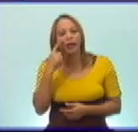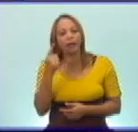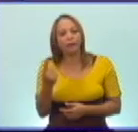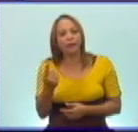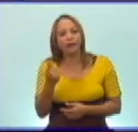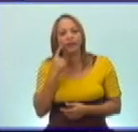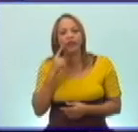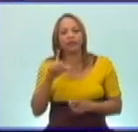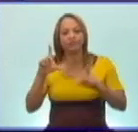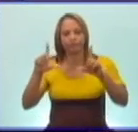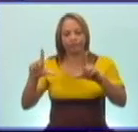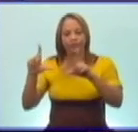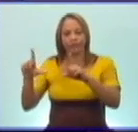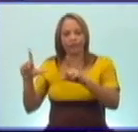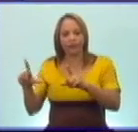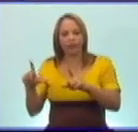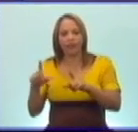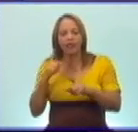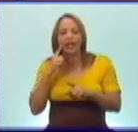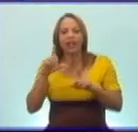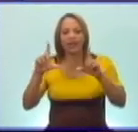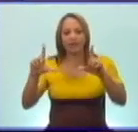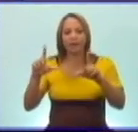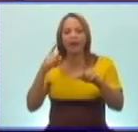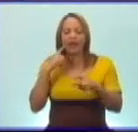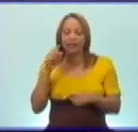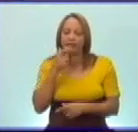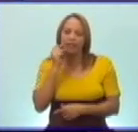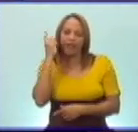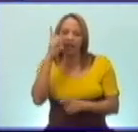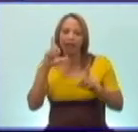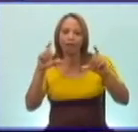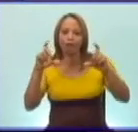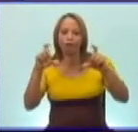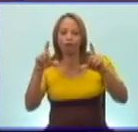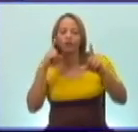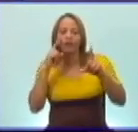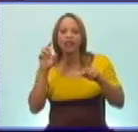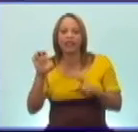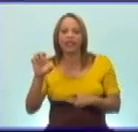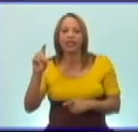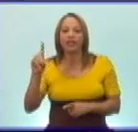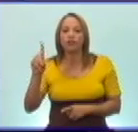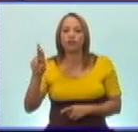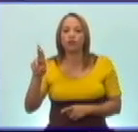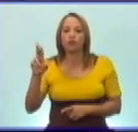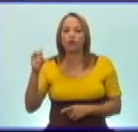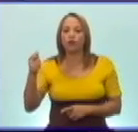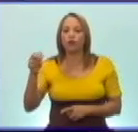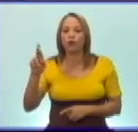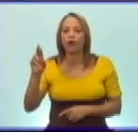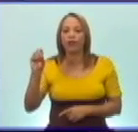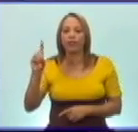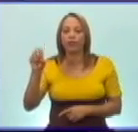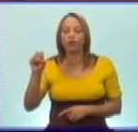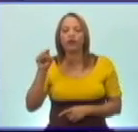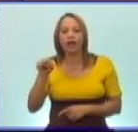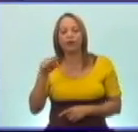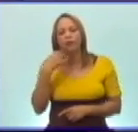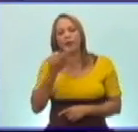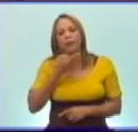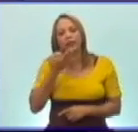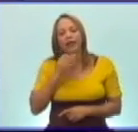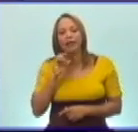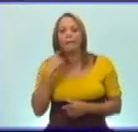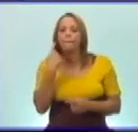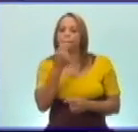en la diapositiva la imagen de Eduardo García Delgado y vamos a comentar algunos aspectos sobre su